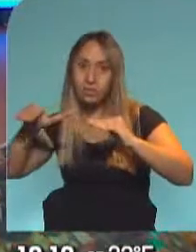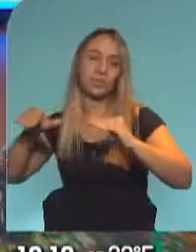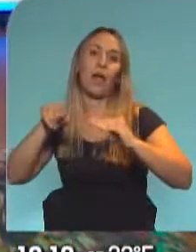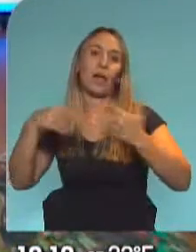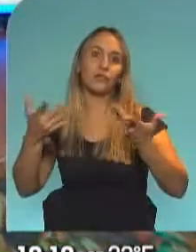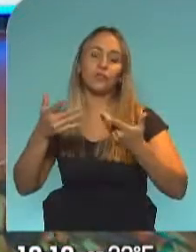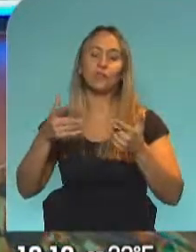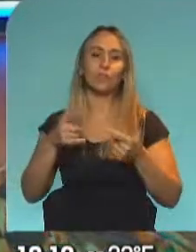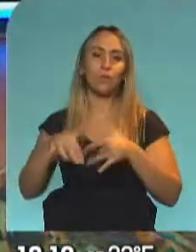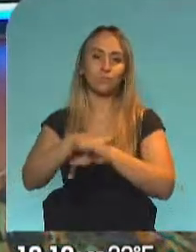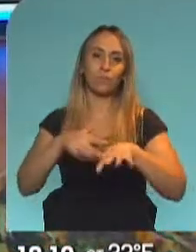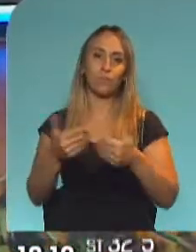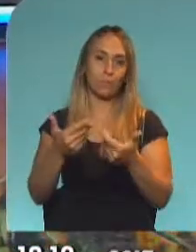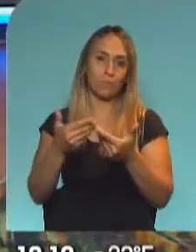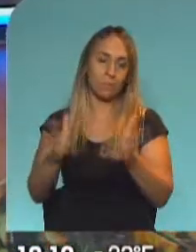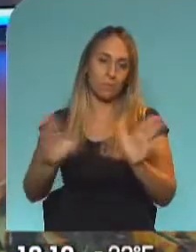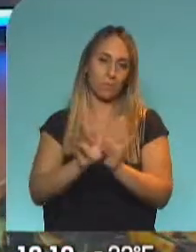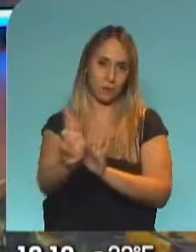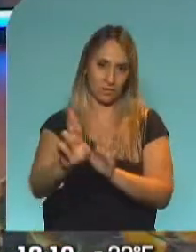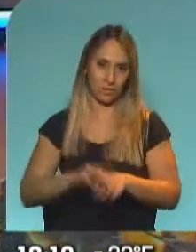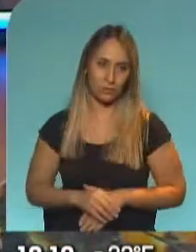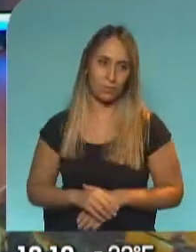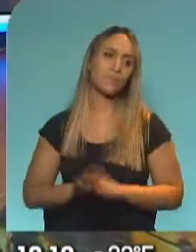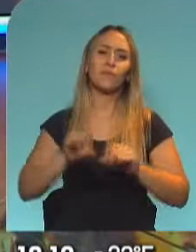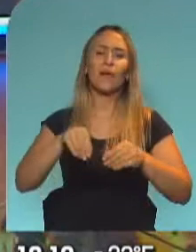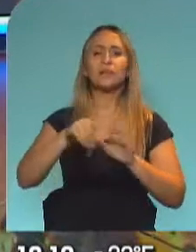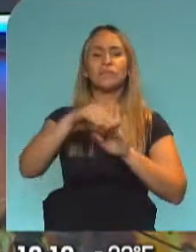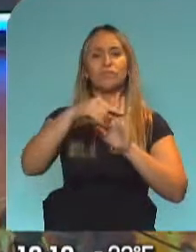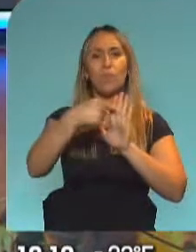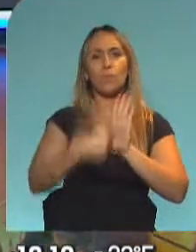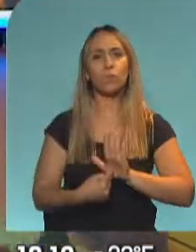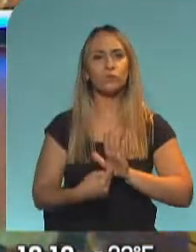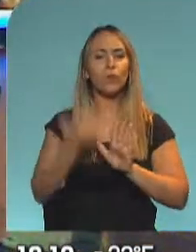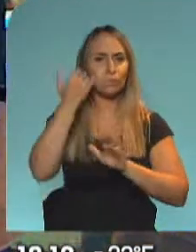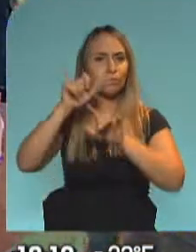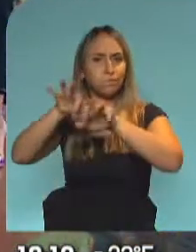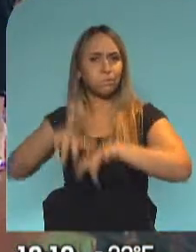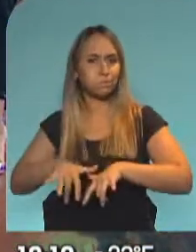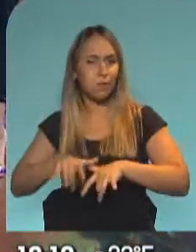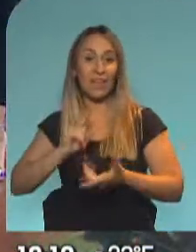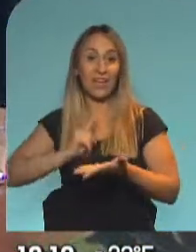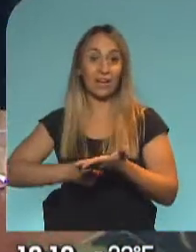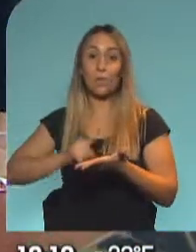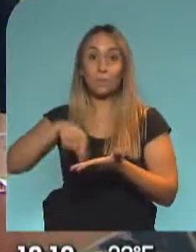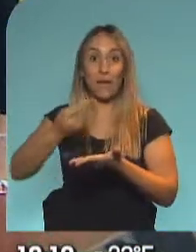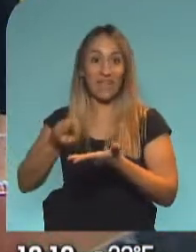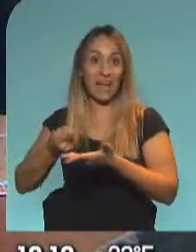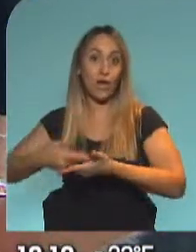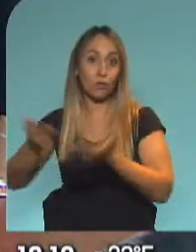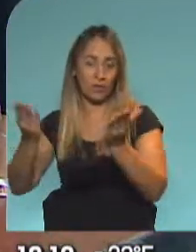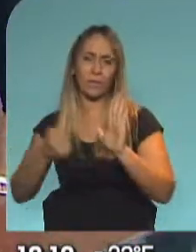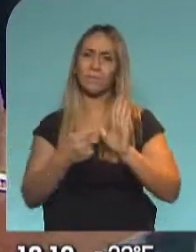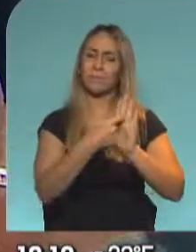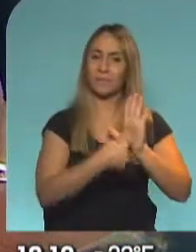pero sigamos compartiendo otras de las cosas que van a estar redactadas en este decreto que se está haciendo ahora y que mañana va a estar publicado. El transporte